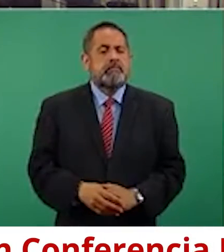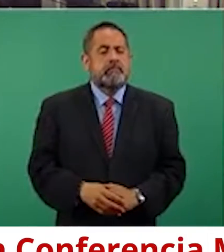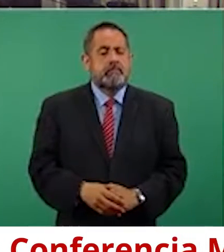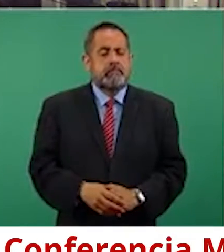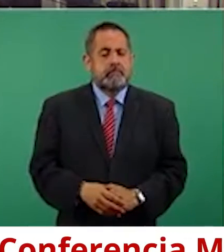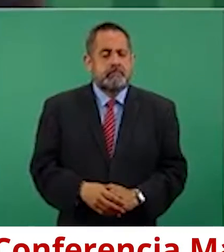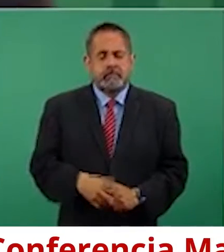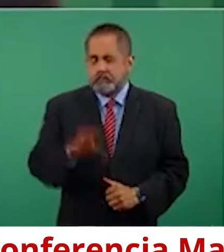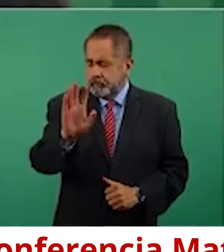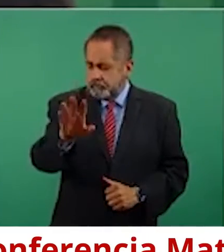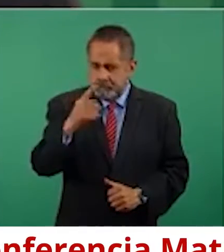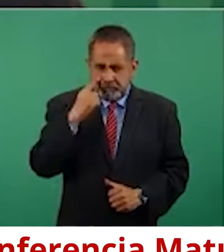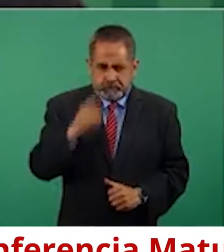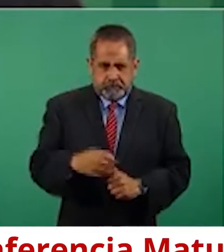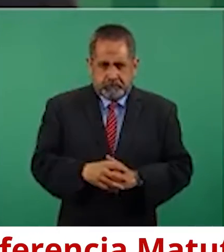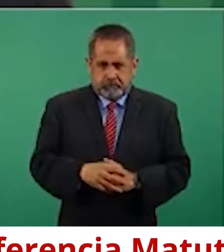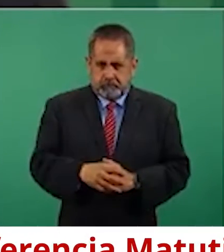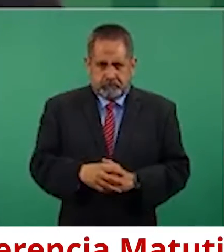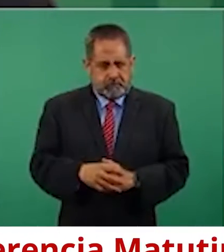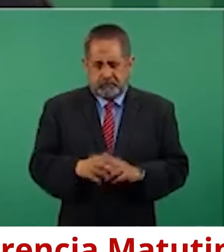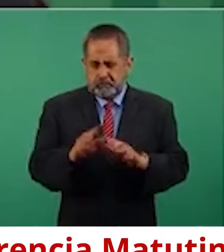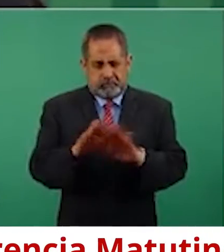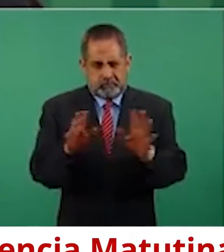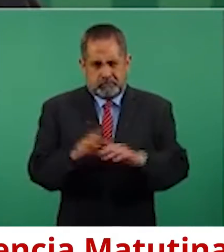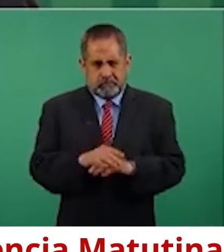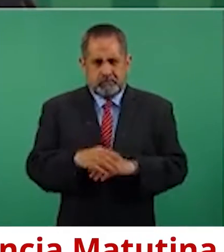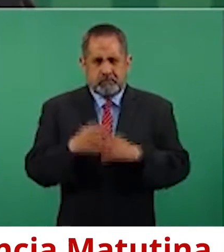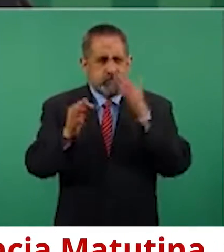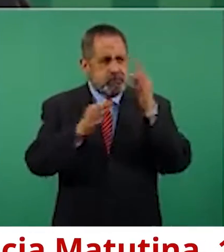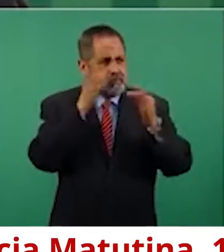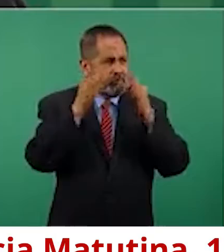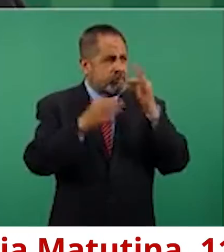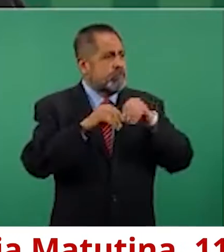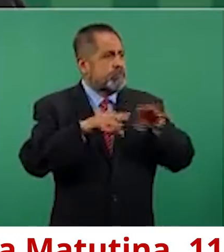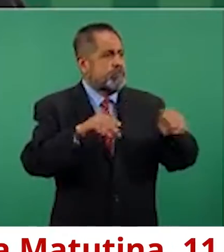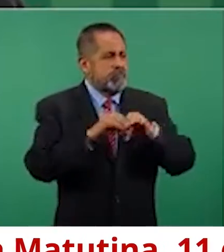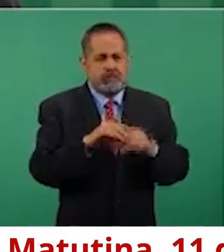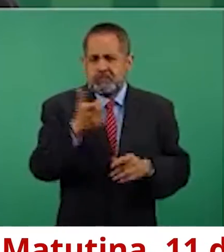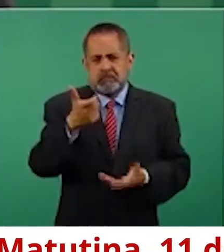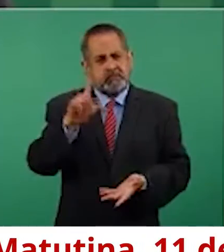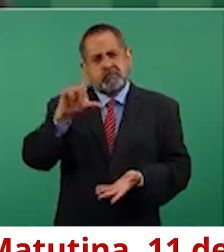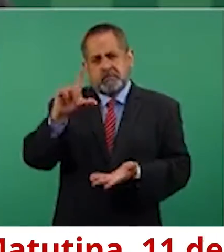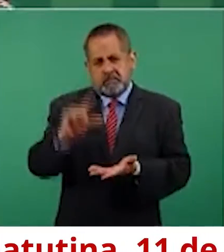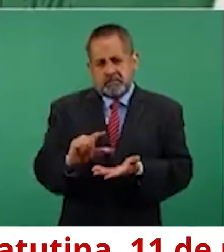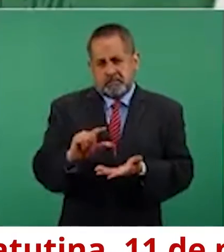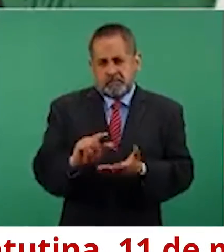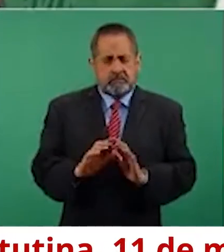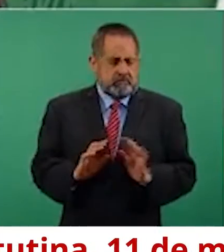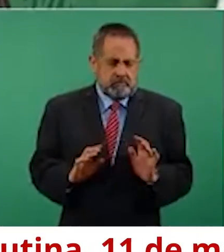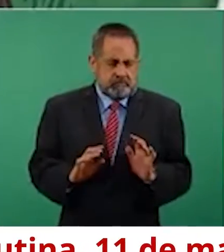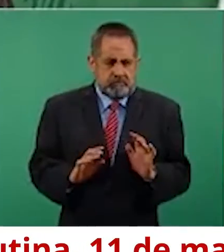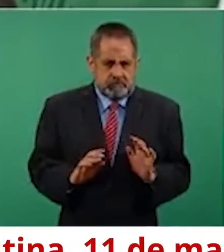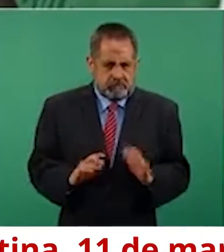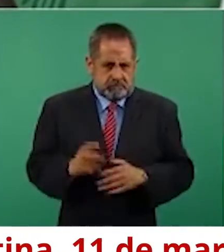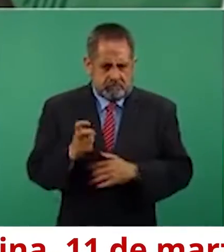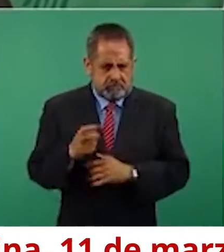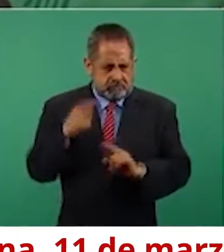para empezar se redujo mucho el gasto de publicidad. Eso es parte del